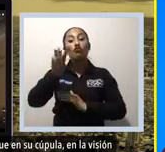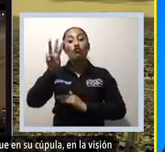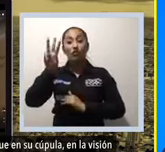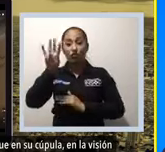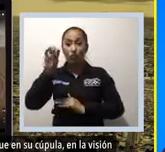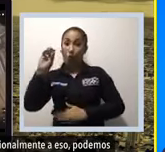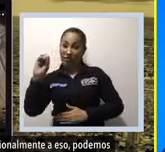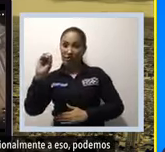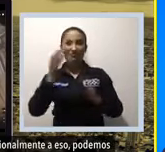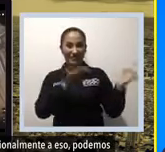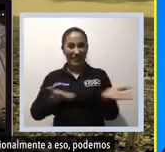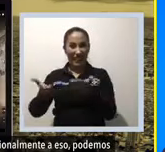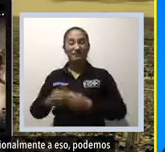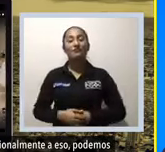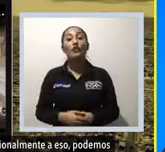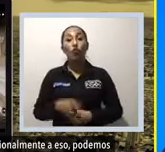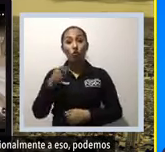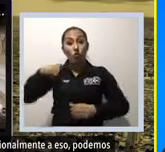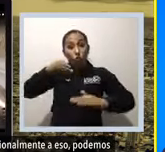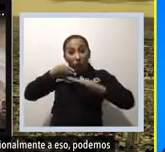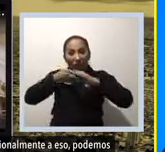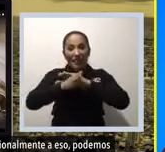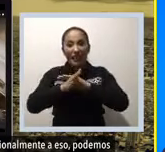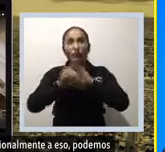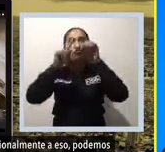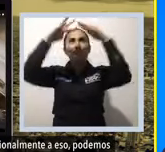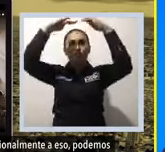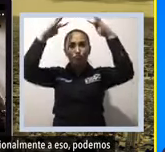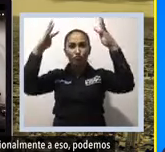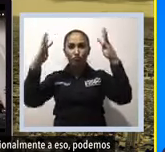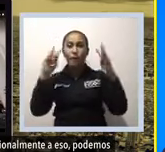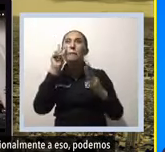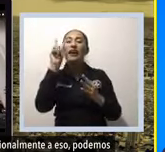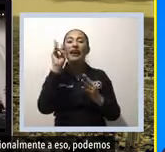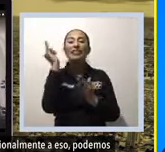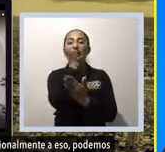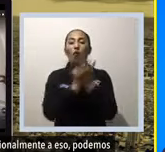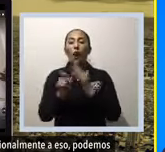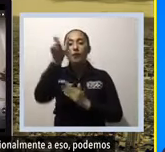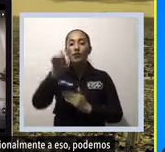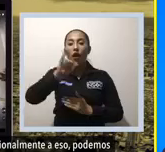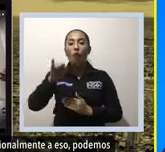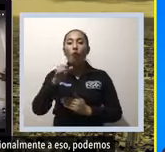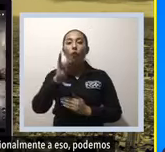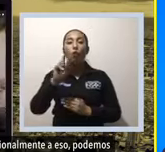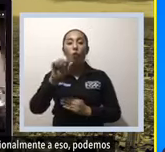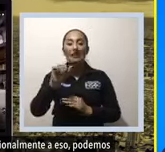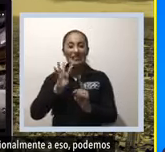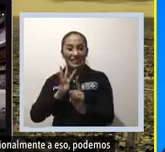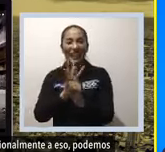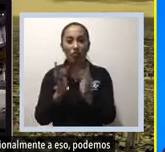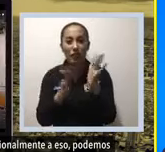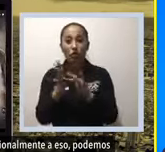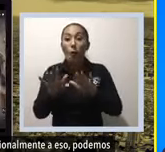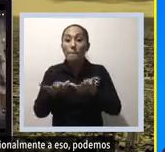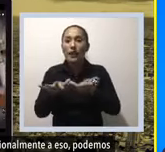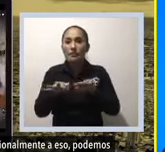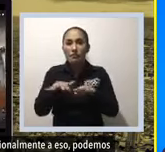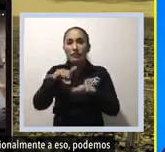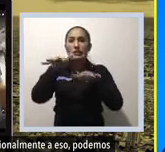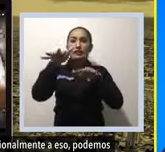pie por fuera de la pintura. Pareciera que lo hubieran hecho en 3D. Adicionalmente a eso, podemos observar su